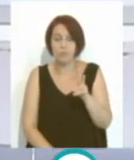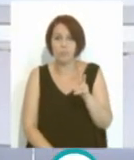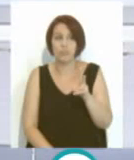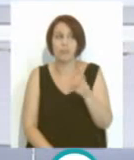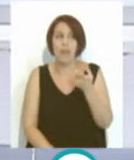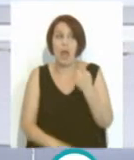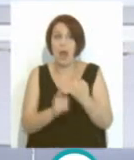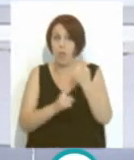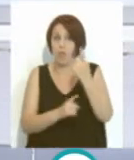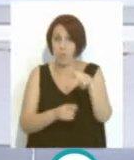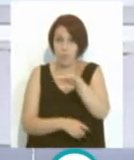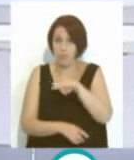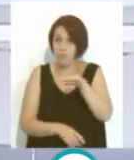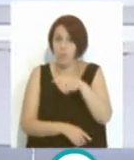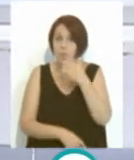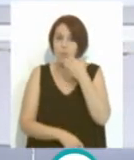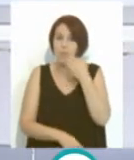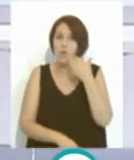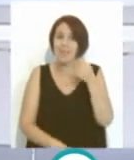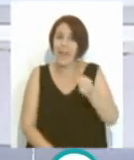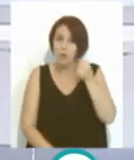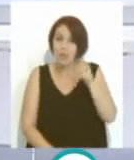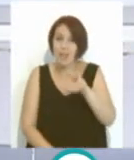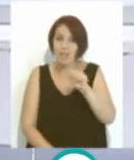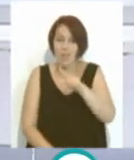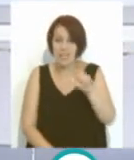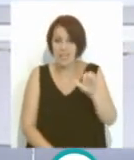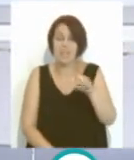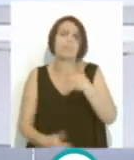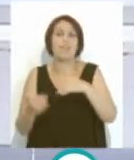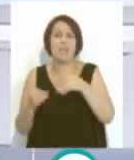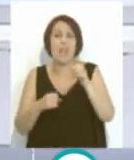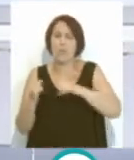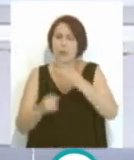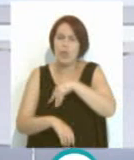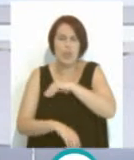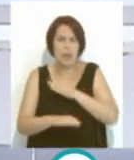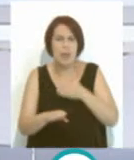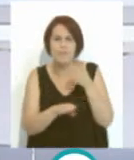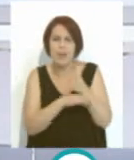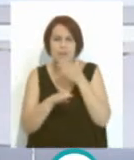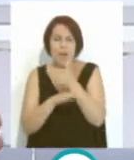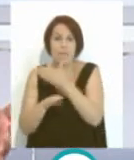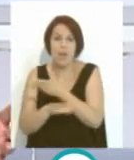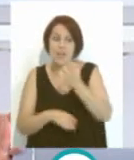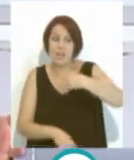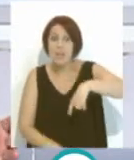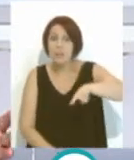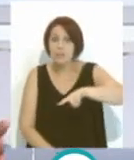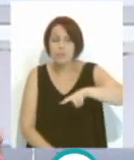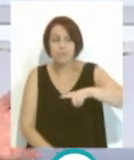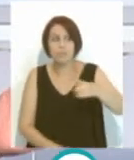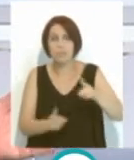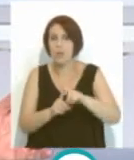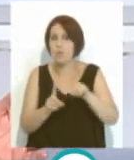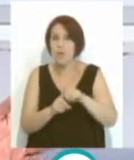algunos sitios, bueno, en San José del Valle, hemos estado en Sevilla, en los campeonatos nacionales, y para ellos eso es